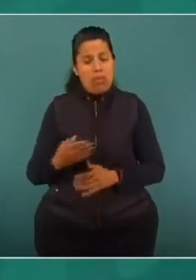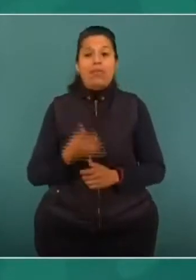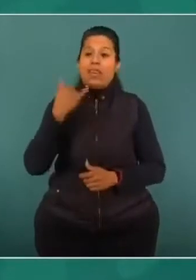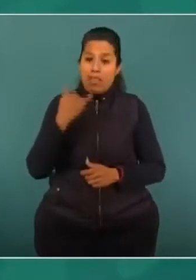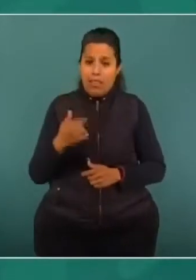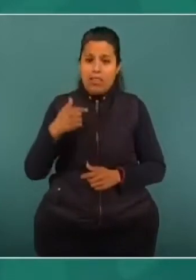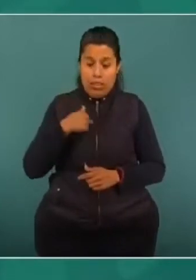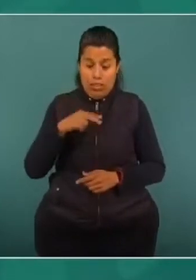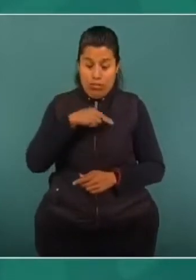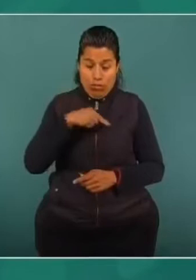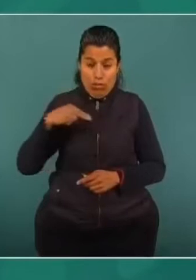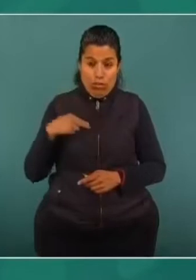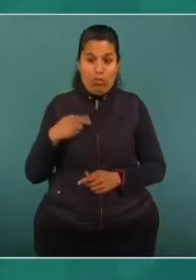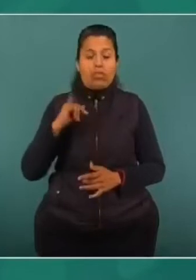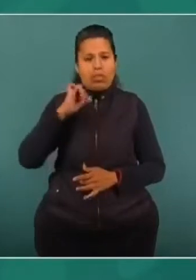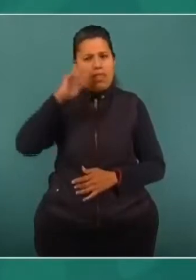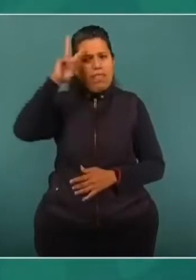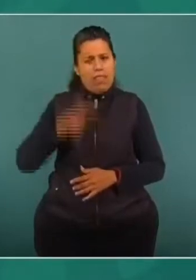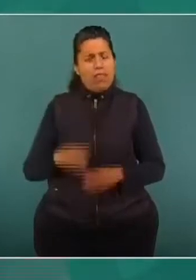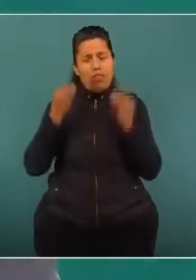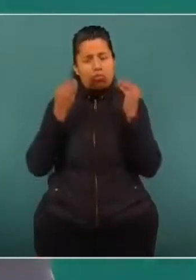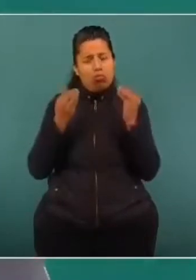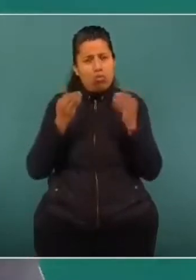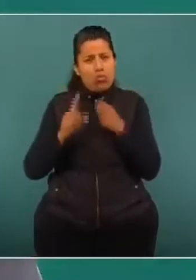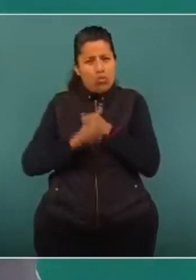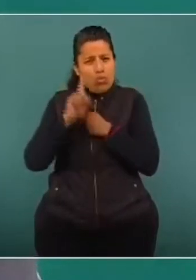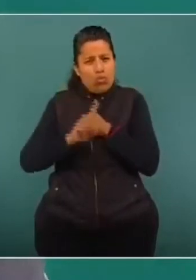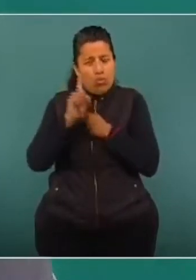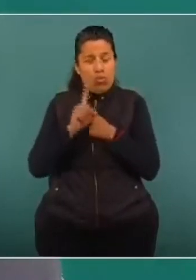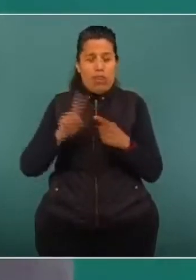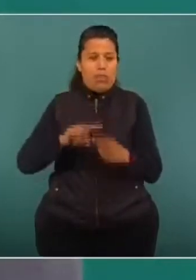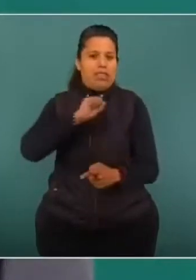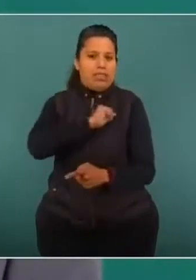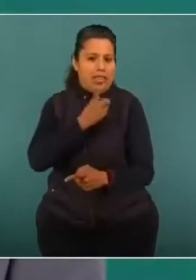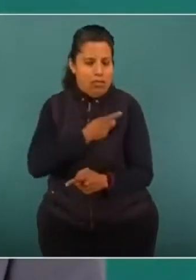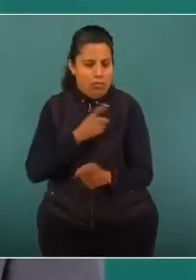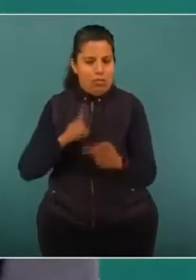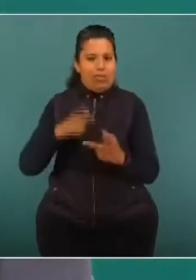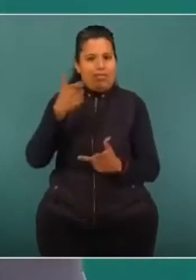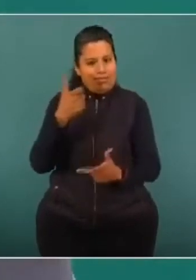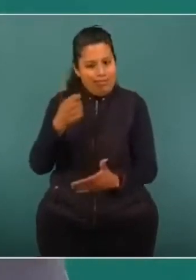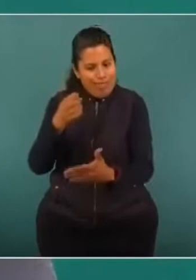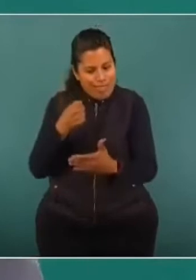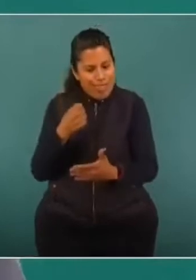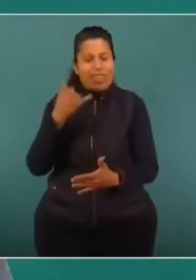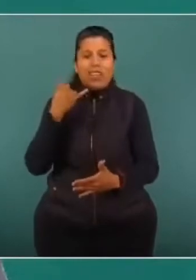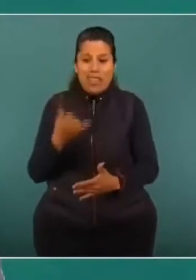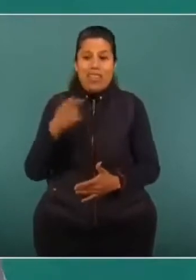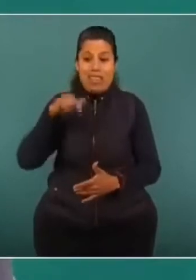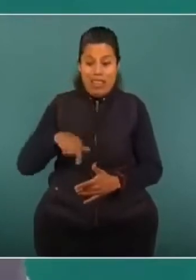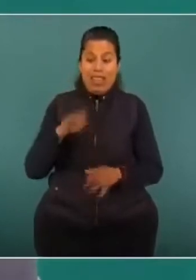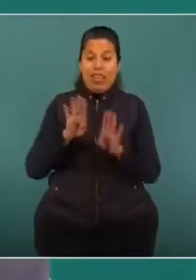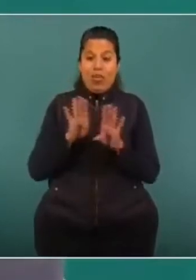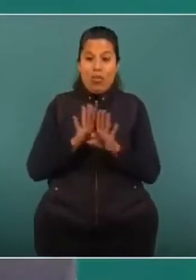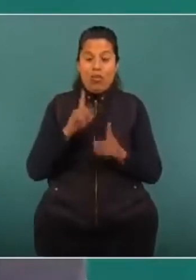en un contexto de crisis, tanto en sanidad como economía. Sólo la unidad de los